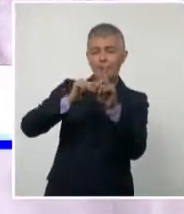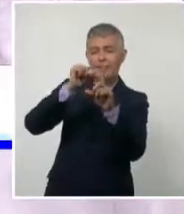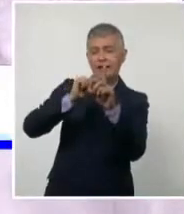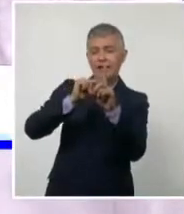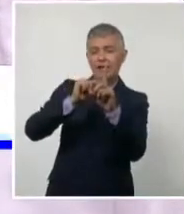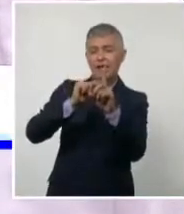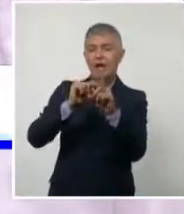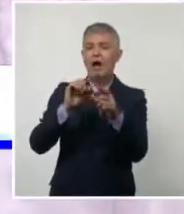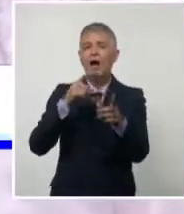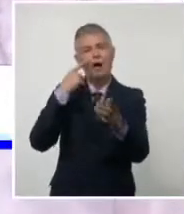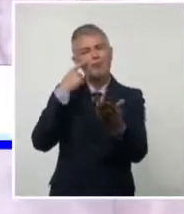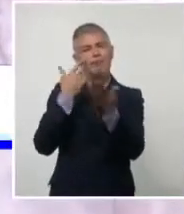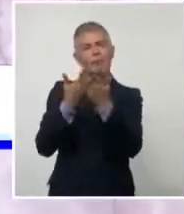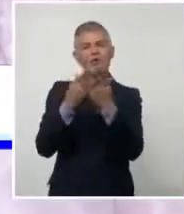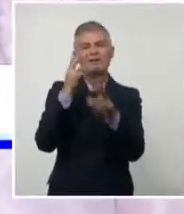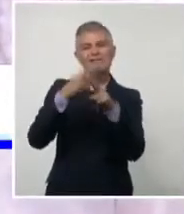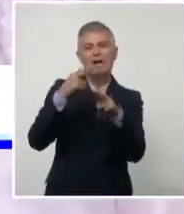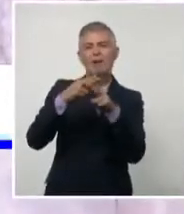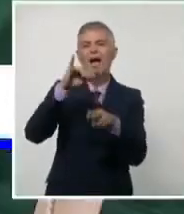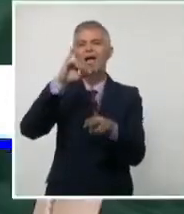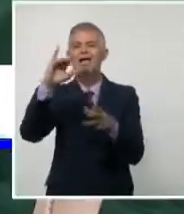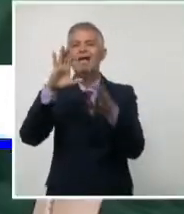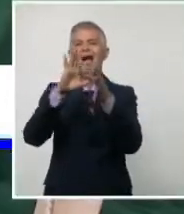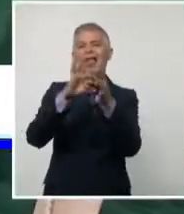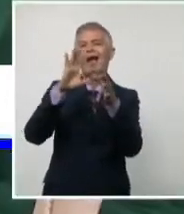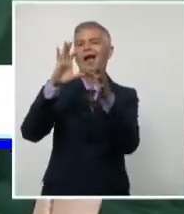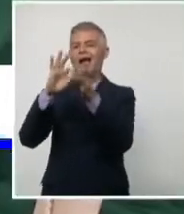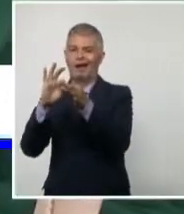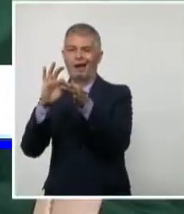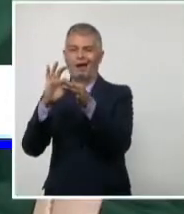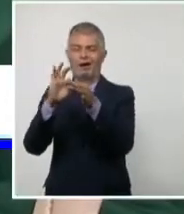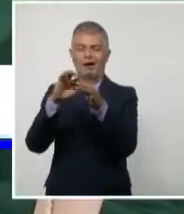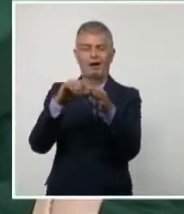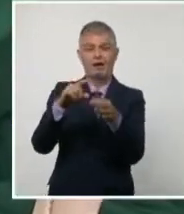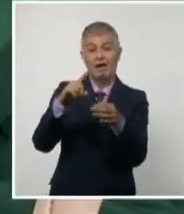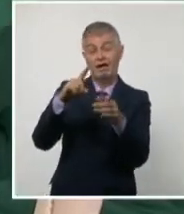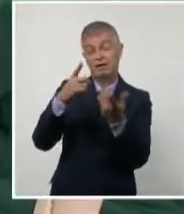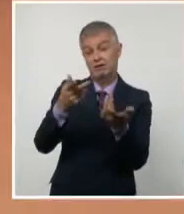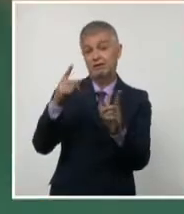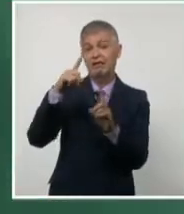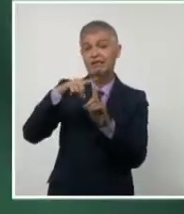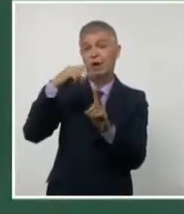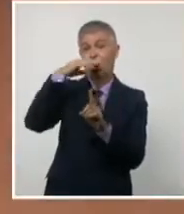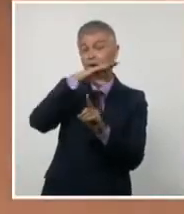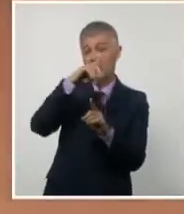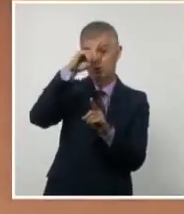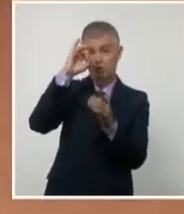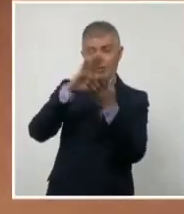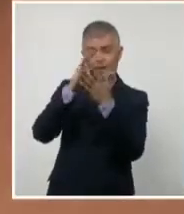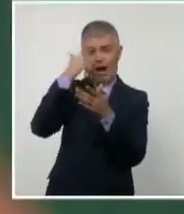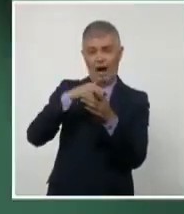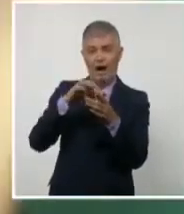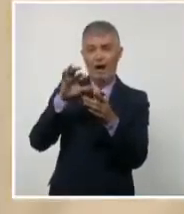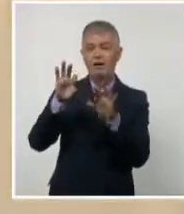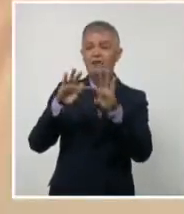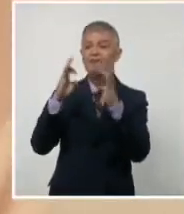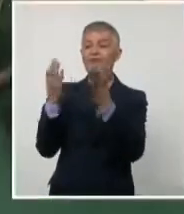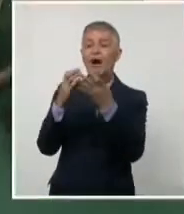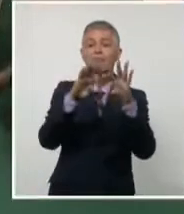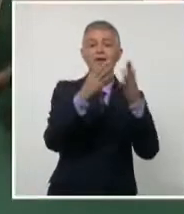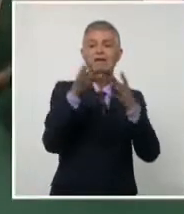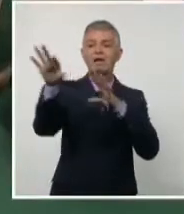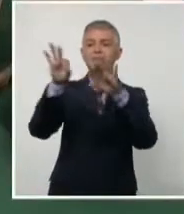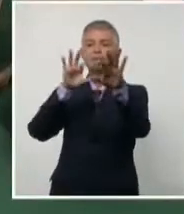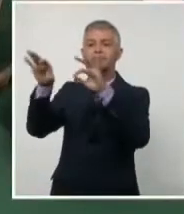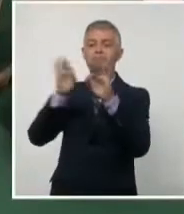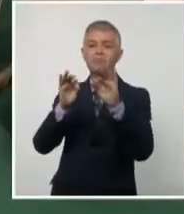IgG por la tecnología SUM a cada paciente. La selección aleatoria de las familias que participan en el estudio implica el